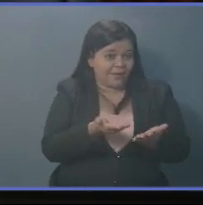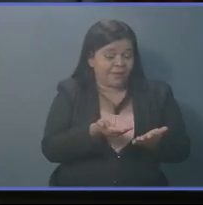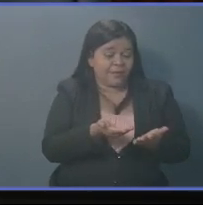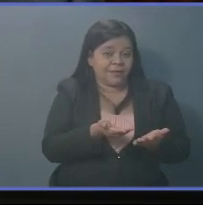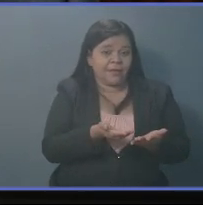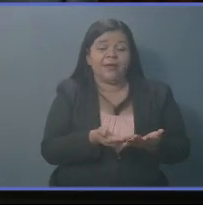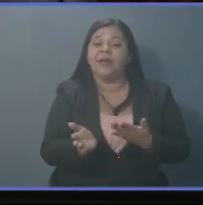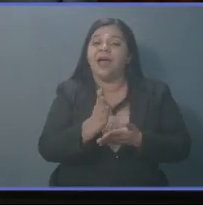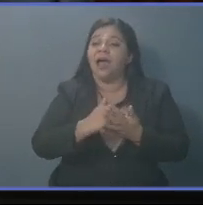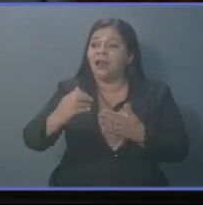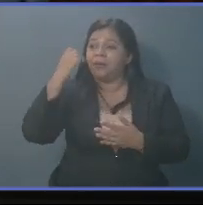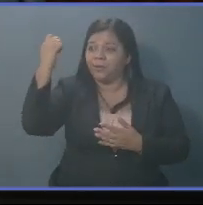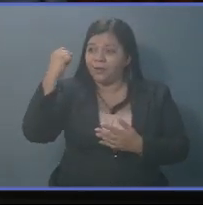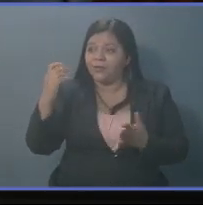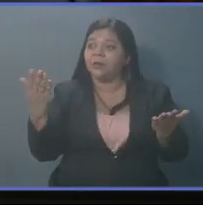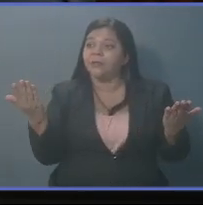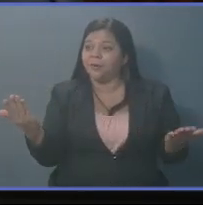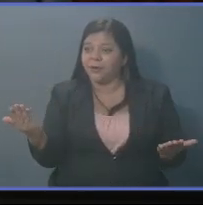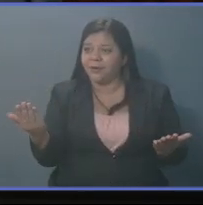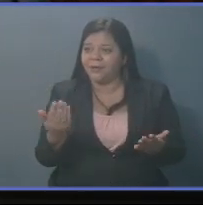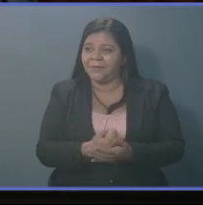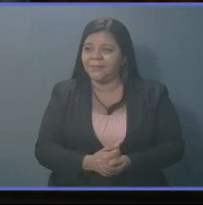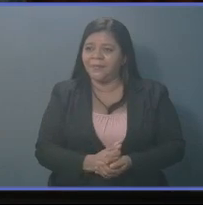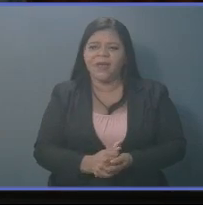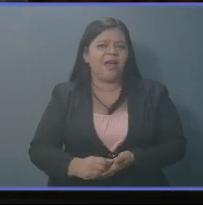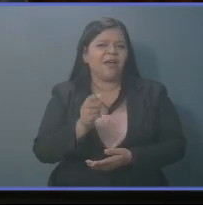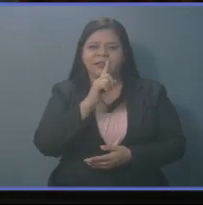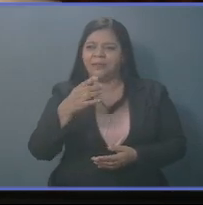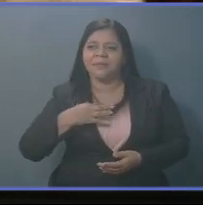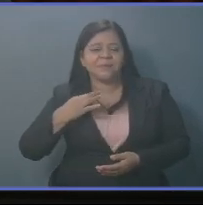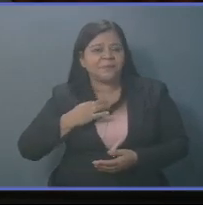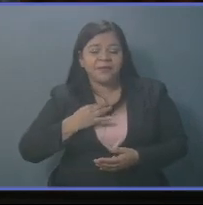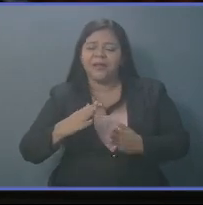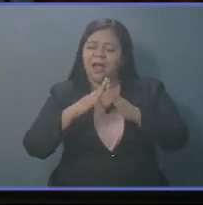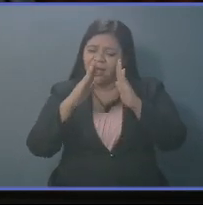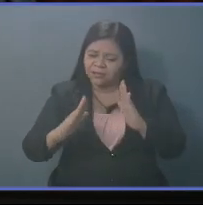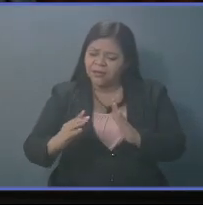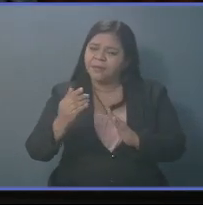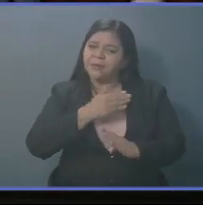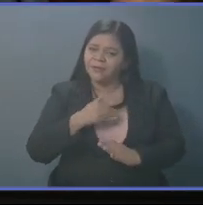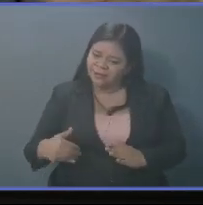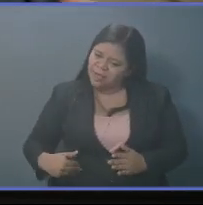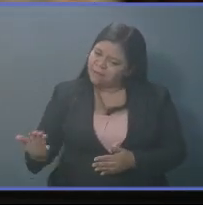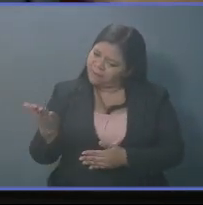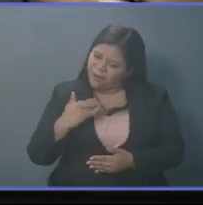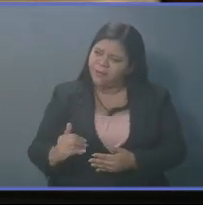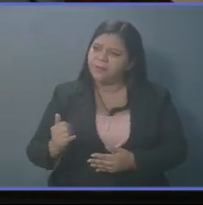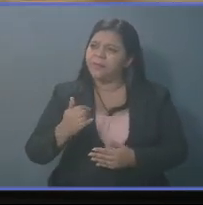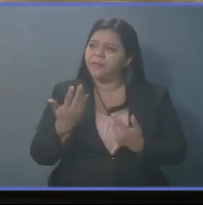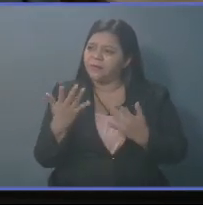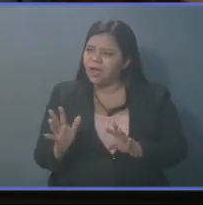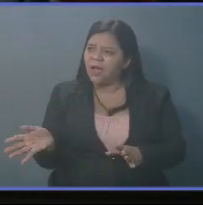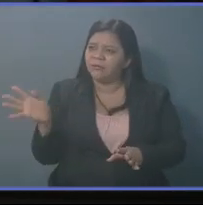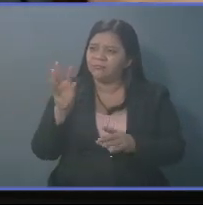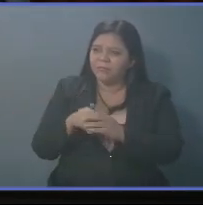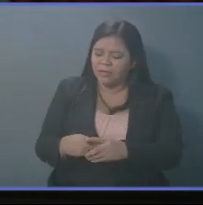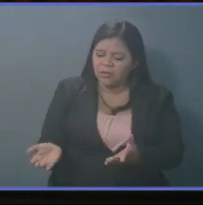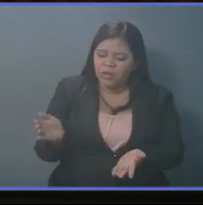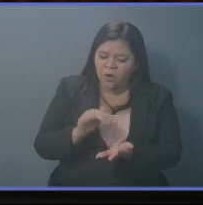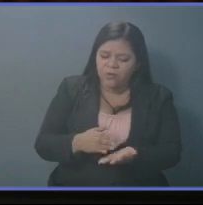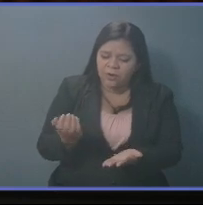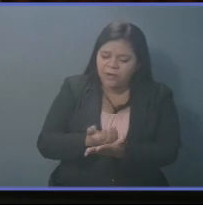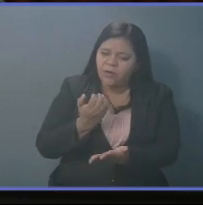también son importantes. qué no los invitó a Capres? ¿Por qué no les dijo también que son parte de esta reactivación